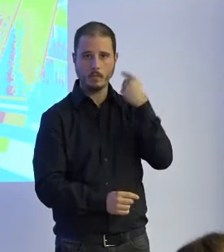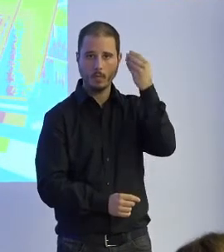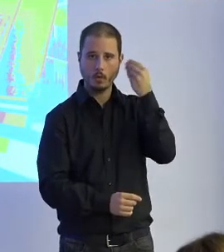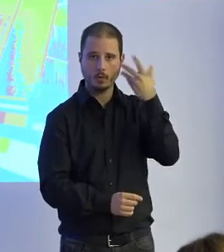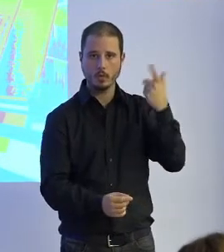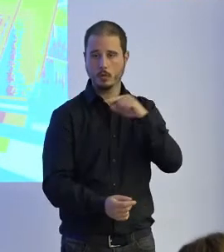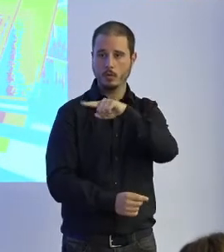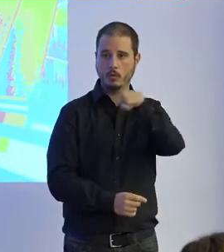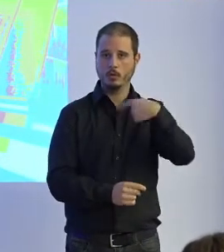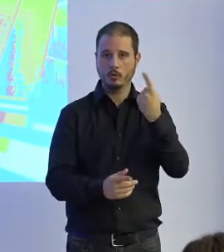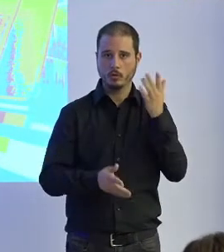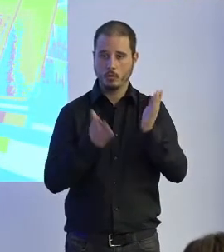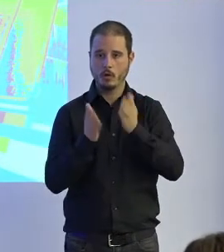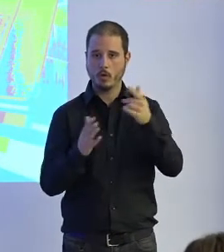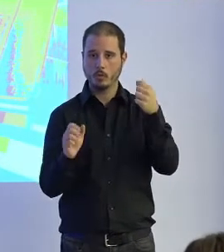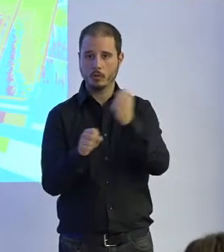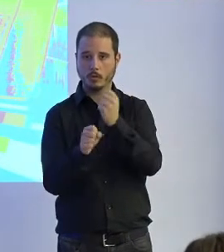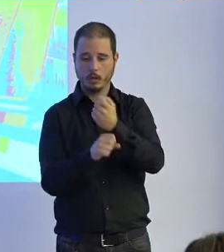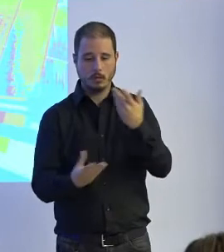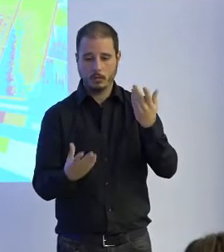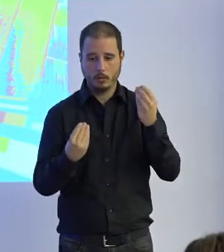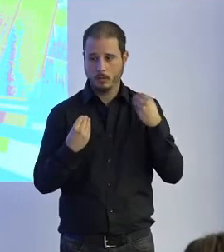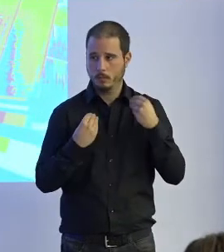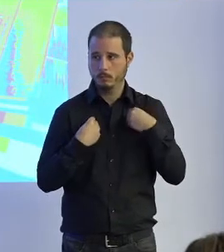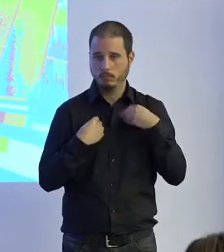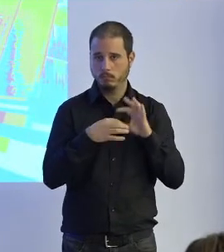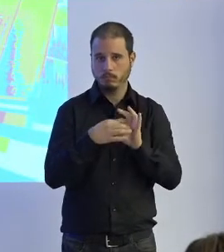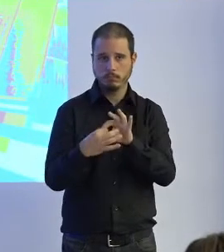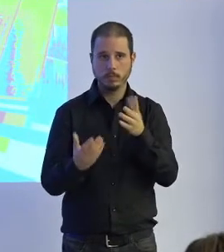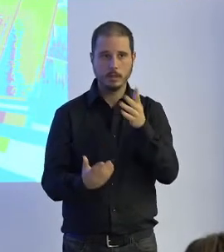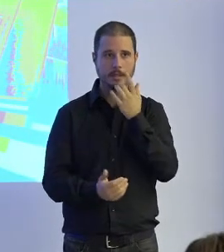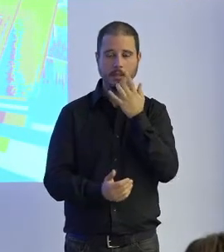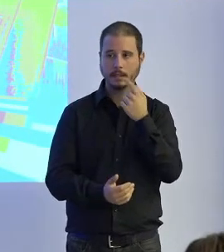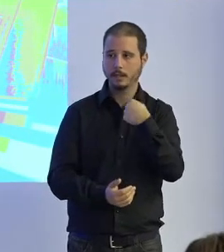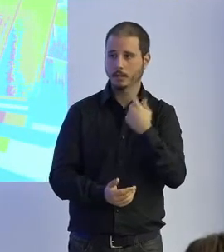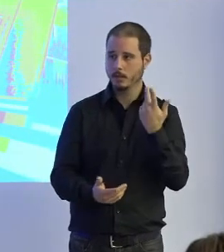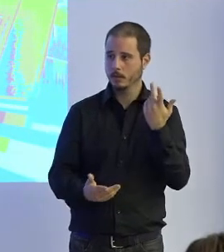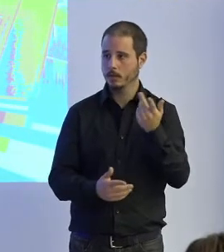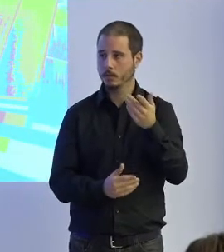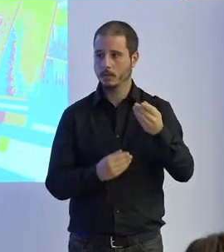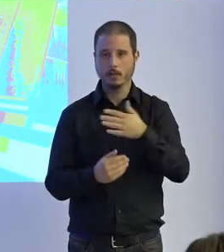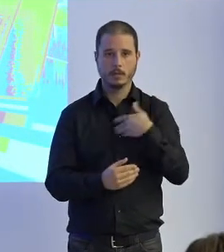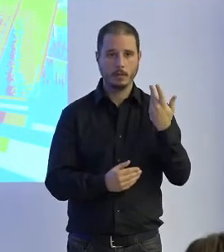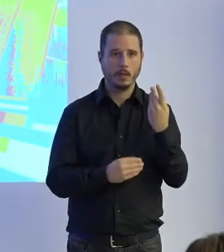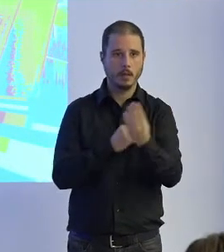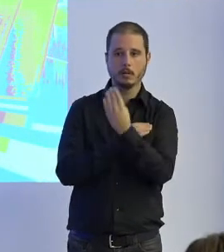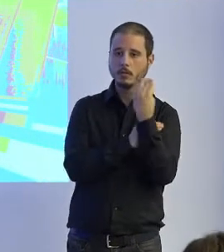nosotros trabajamos en robótica y definitiva vivimos de esto si en el caso tuviera un accidente cerebrovascular quien quisiera que me cuidara